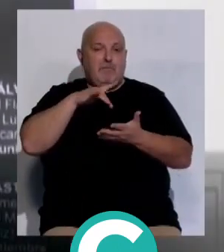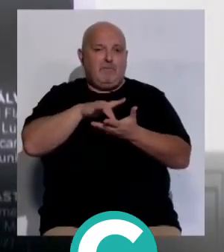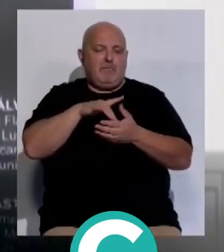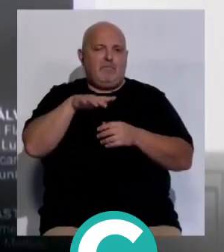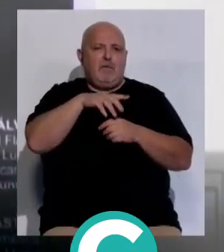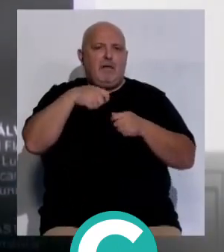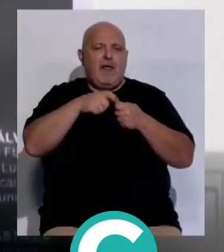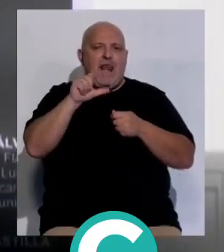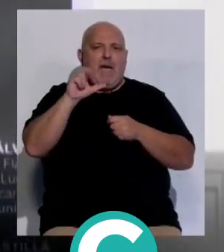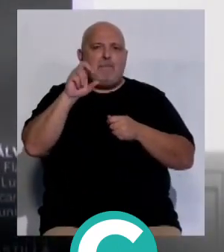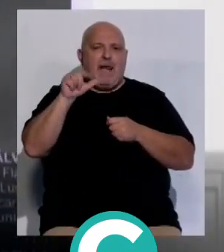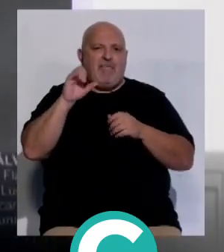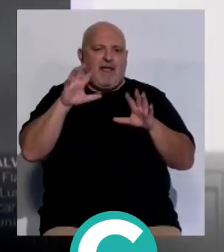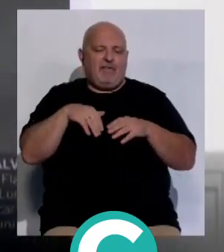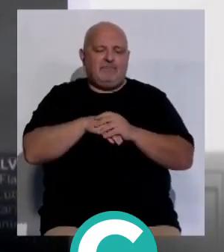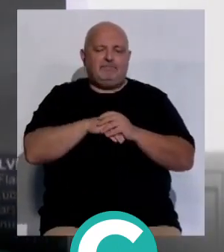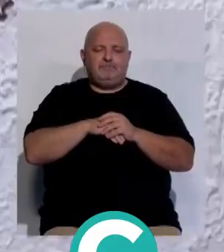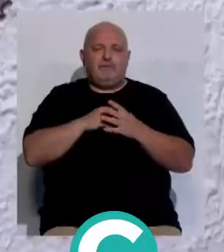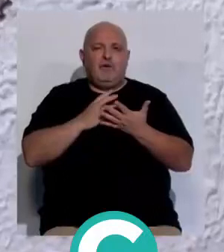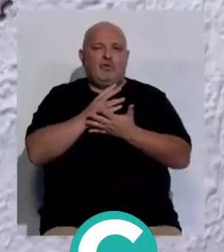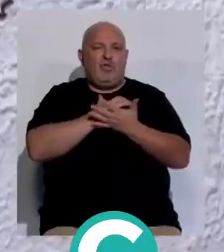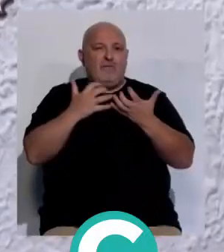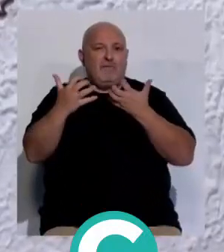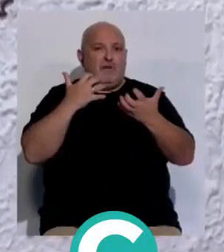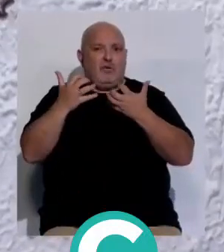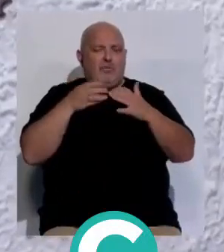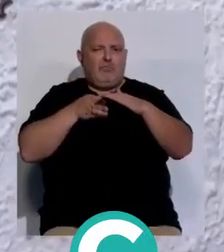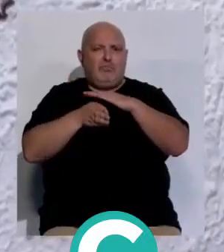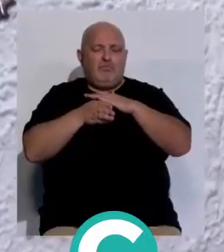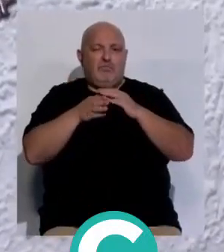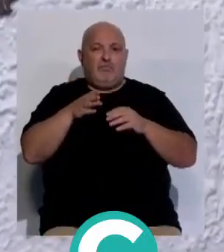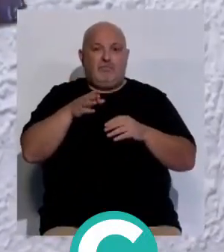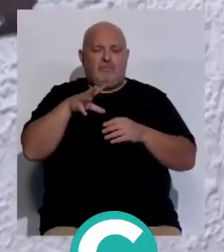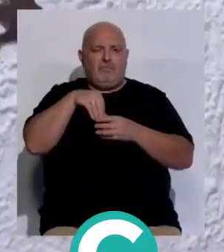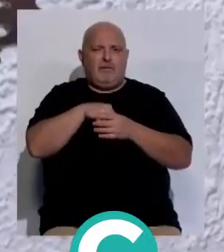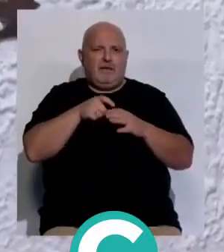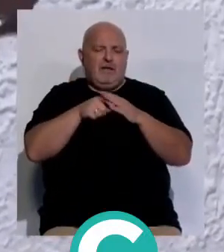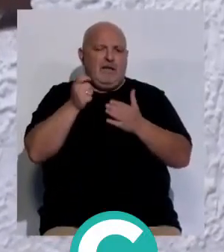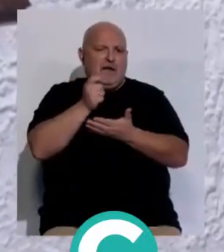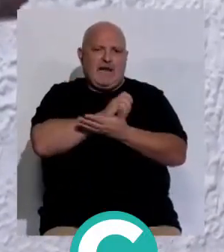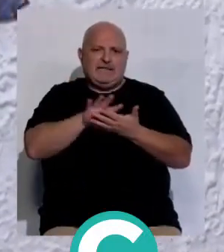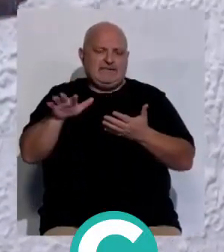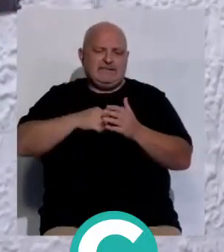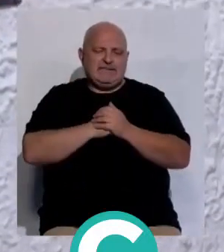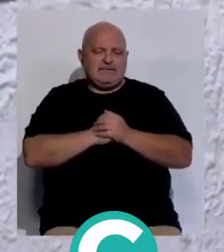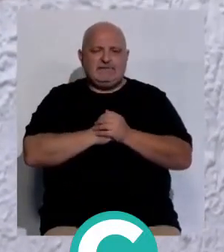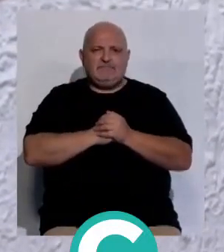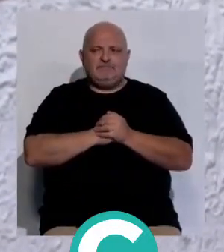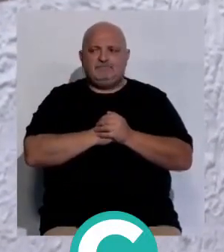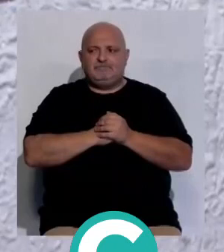mes en la Perla de Cádiz. Destacar que todos los espectáculos incluidos en el circuito son de entrada libre y gratuita.